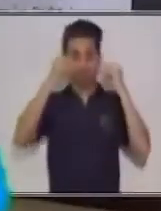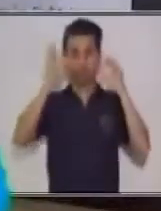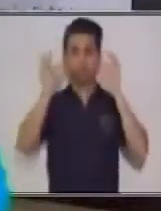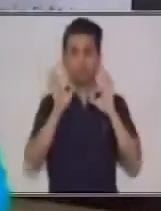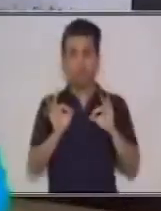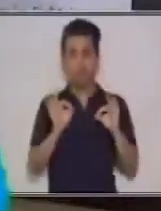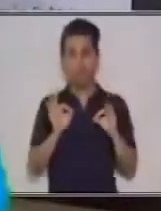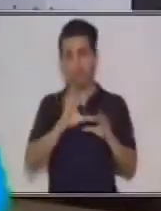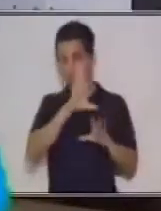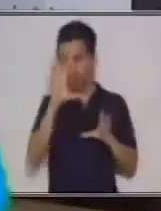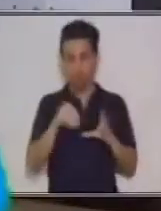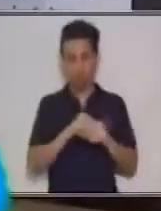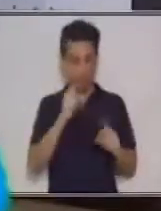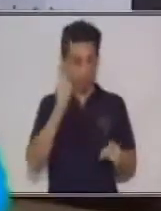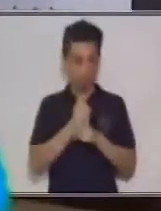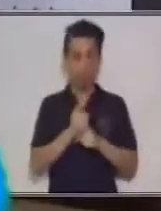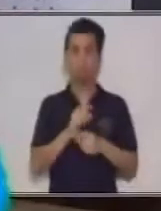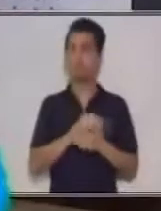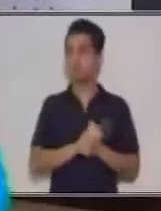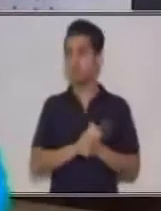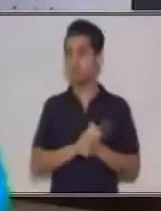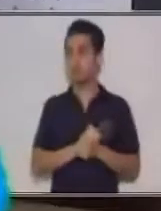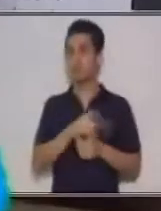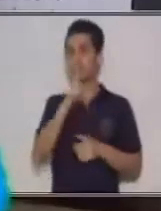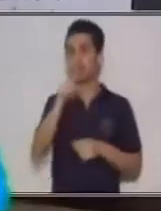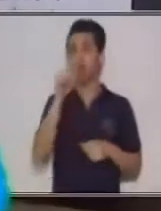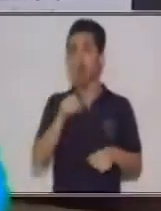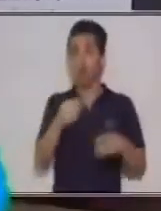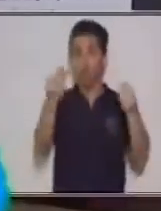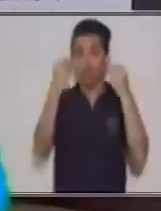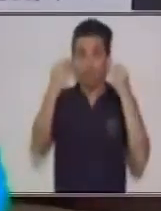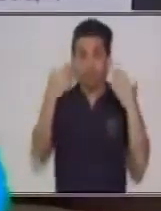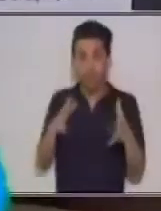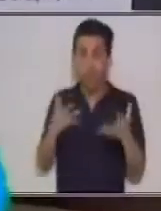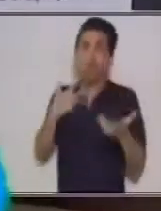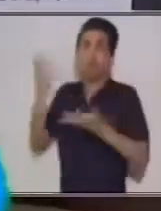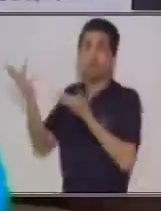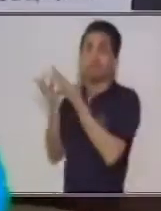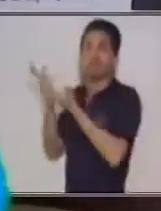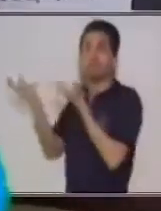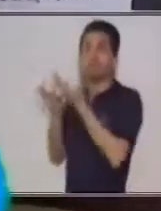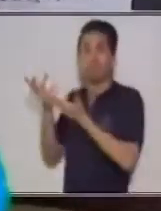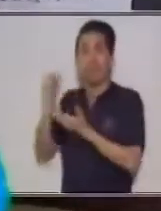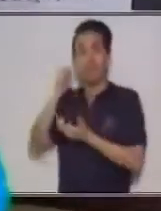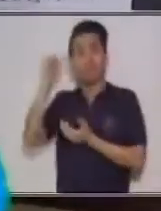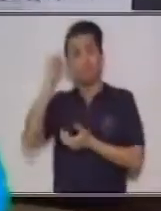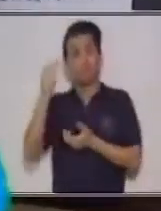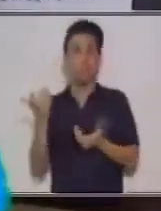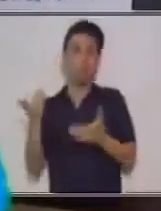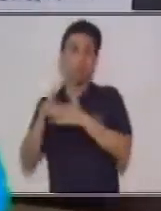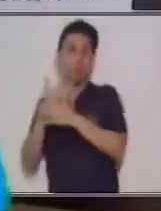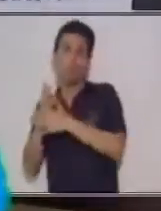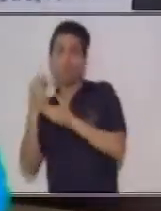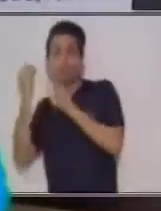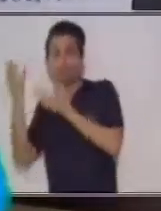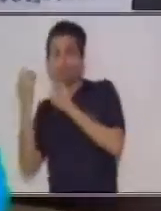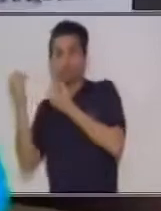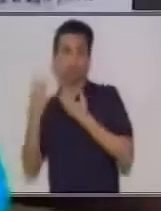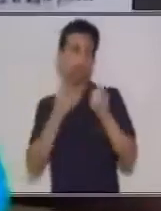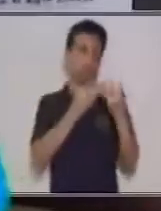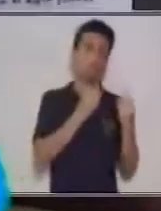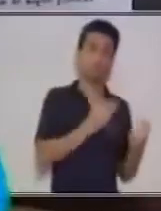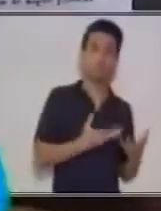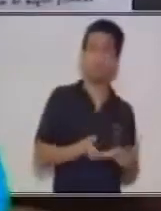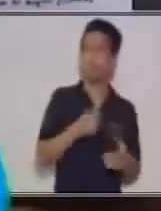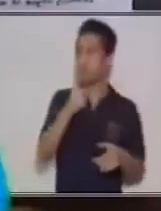muy bien acertados. Comparte con un adulto de Aprendido el día de hoy. Comparte con ese adulto especialmente que estás